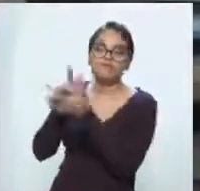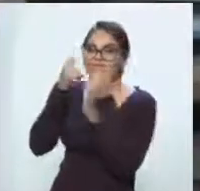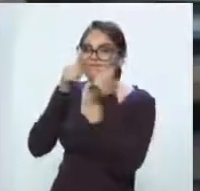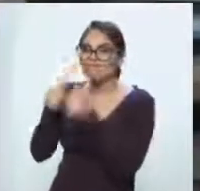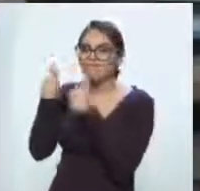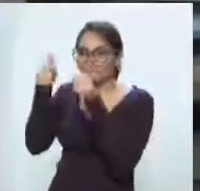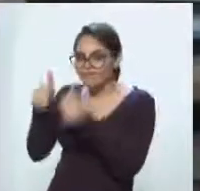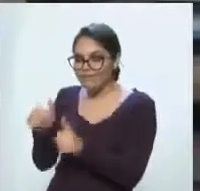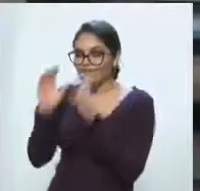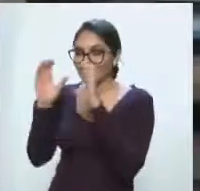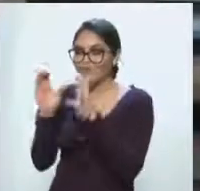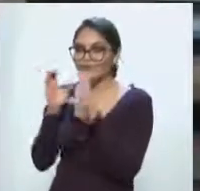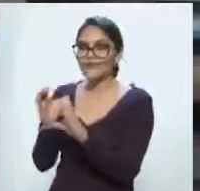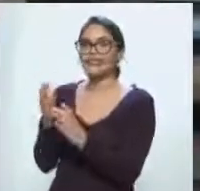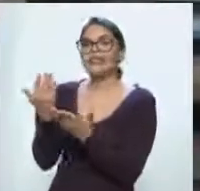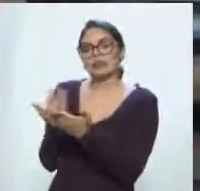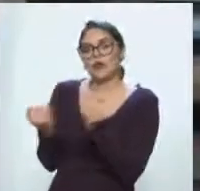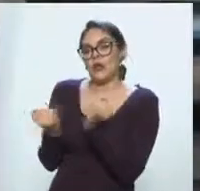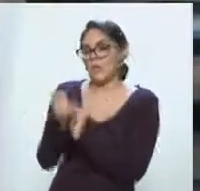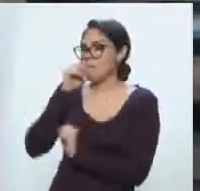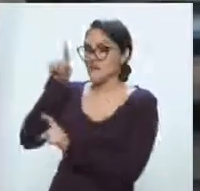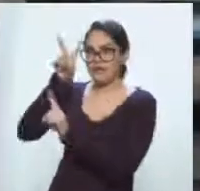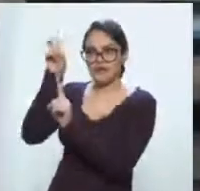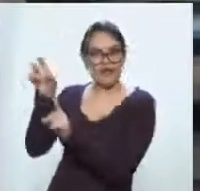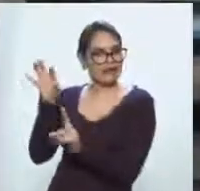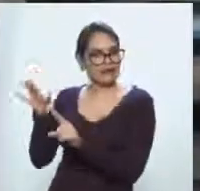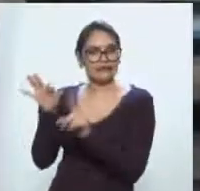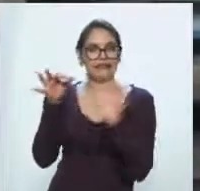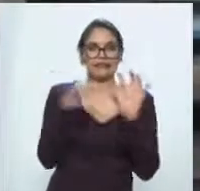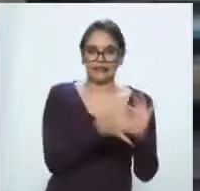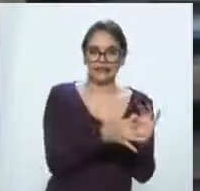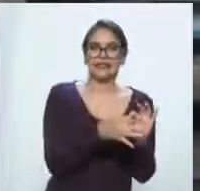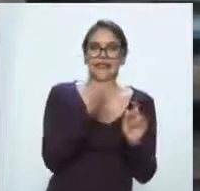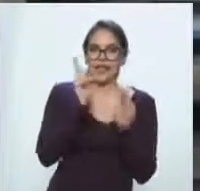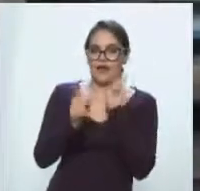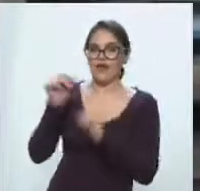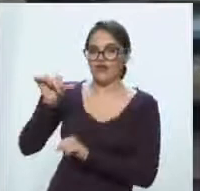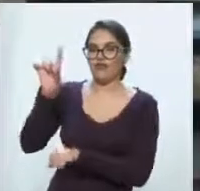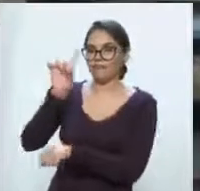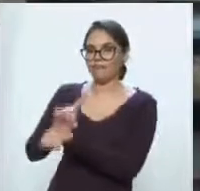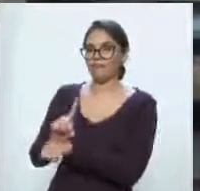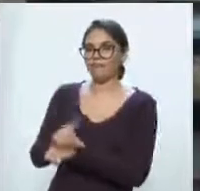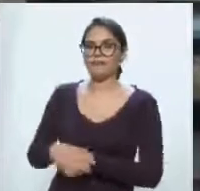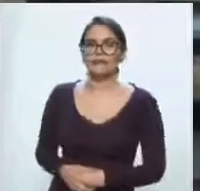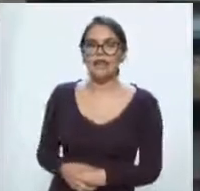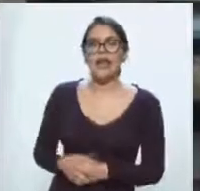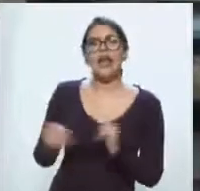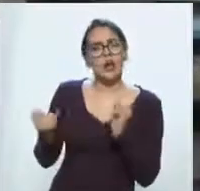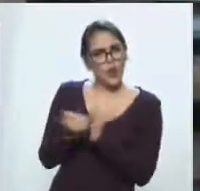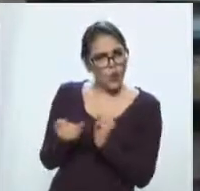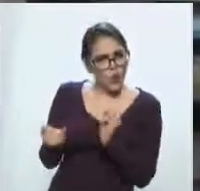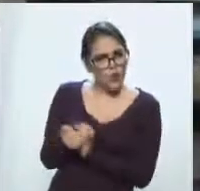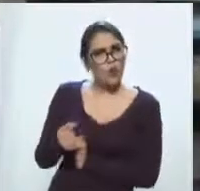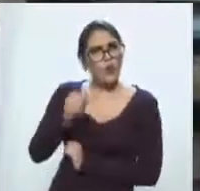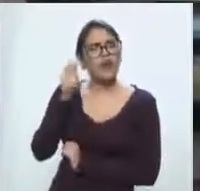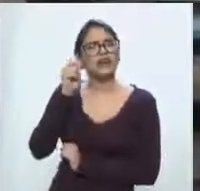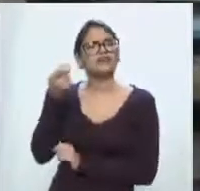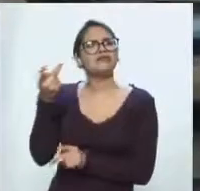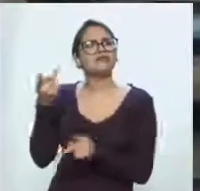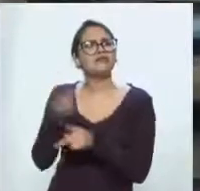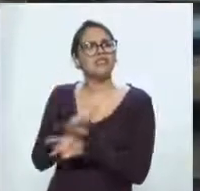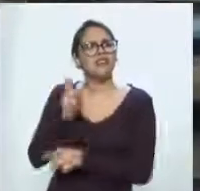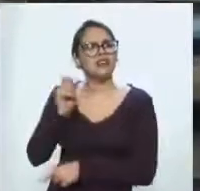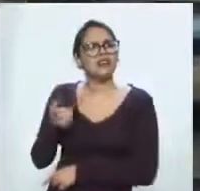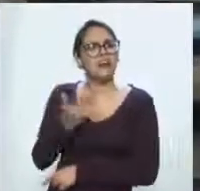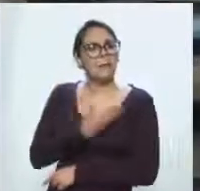dramáticos en ambos casos. Y vamos también a hablar efectivamente sobre lo que significan políticamente las giras del